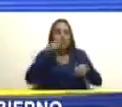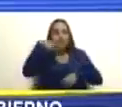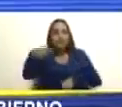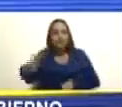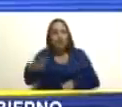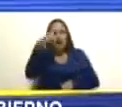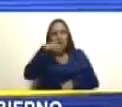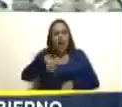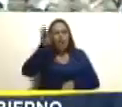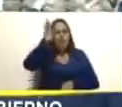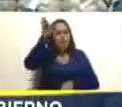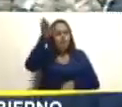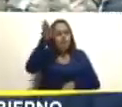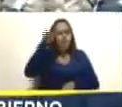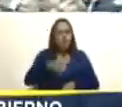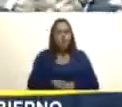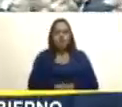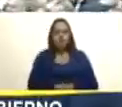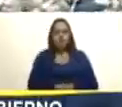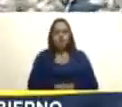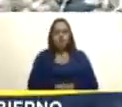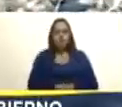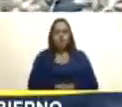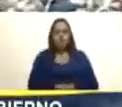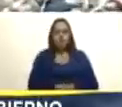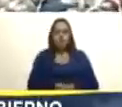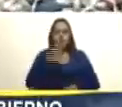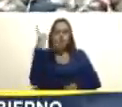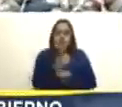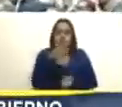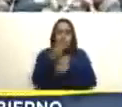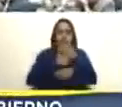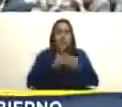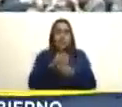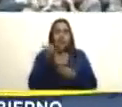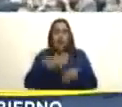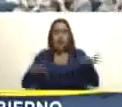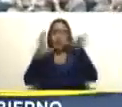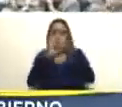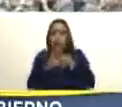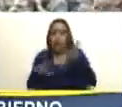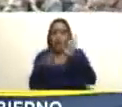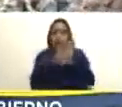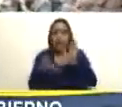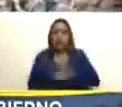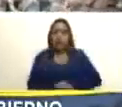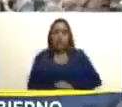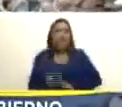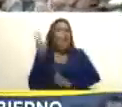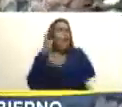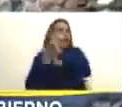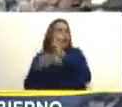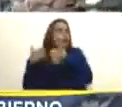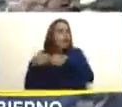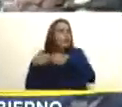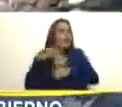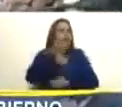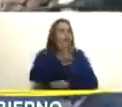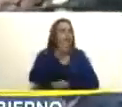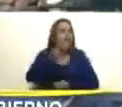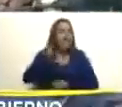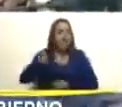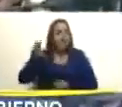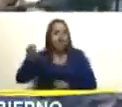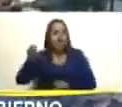y décadas por venir mandante y vinculante que lo escuche el action móvil que lo escuche Guyana